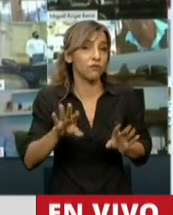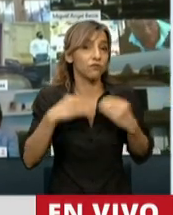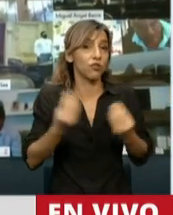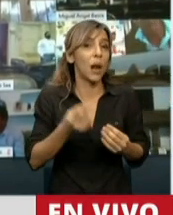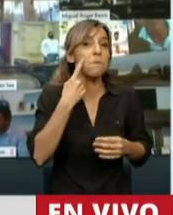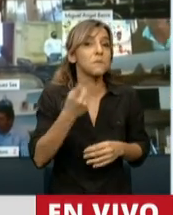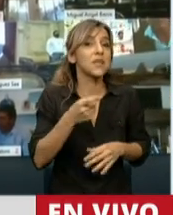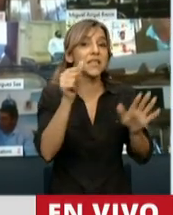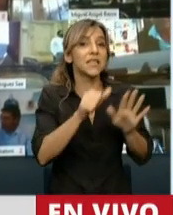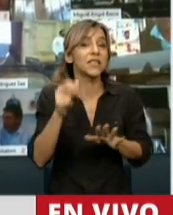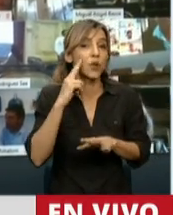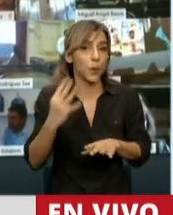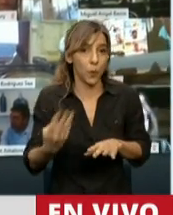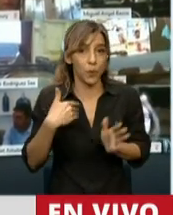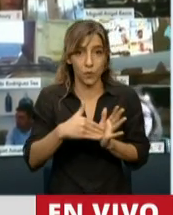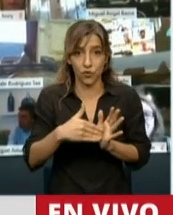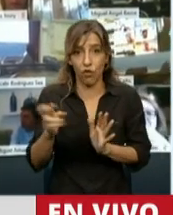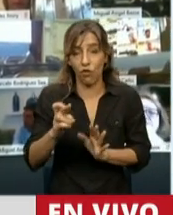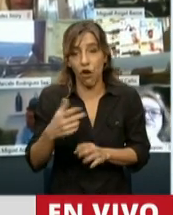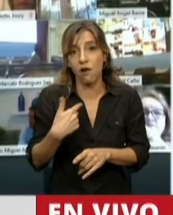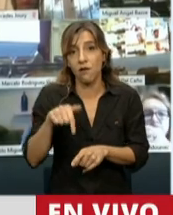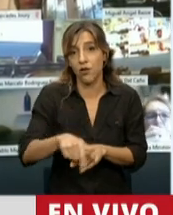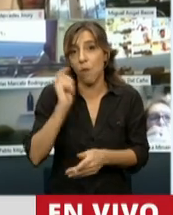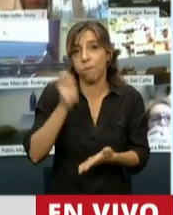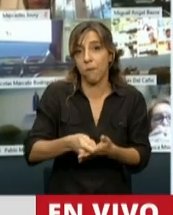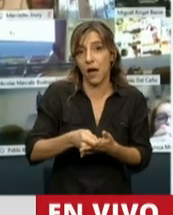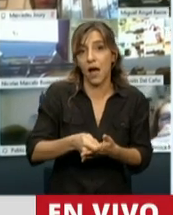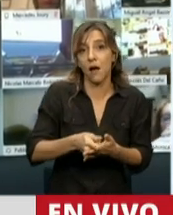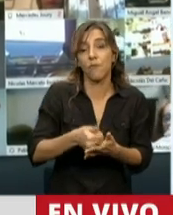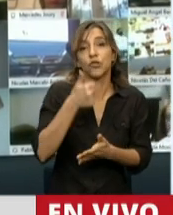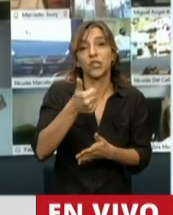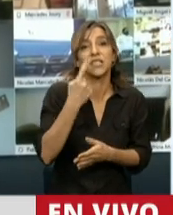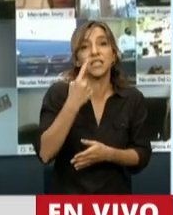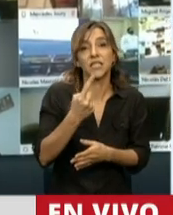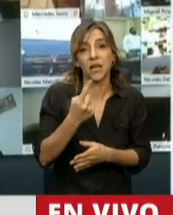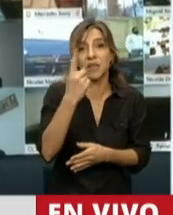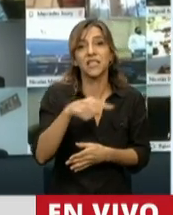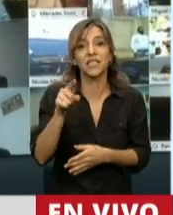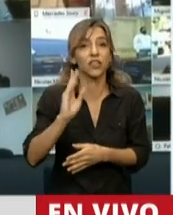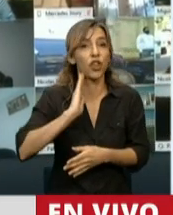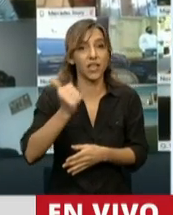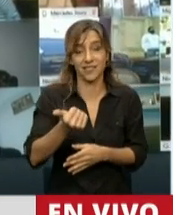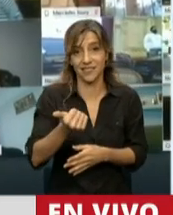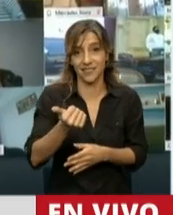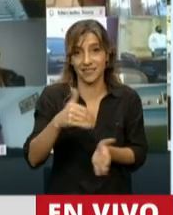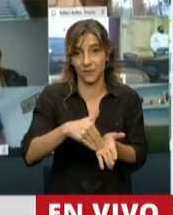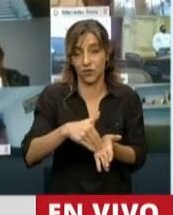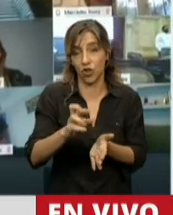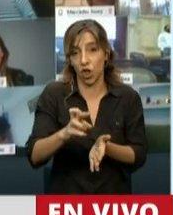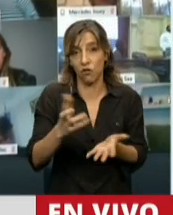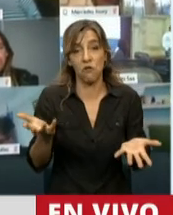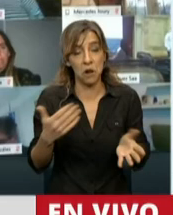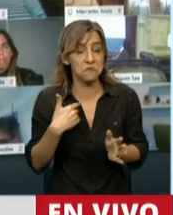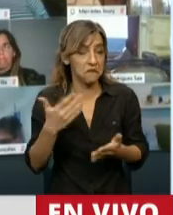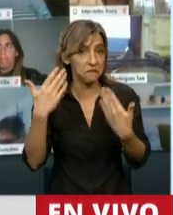1664 millones de dólares y hoy vamos a pagar solamente 6.716 millones de dólares de esta bebé. Así